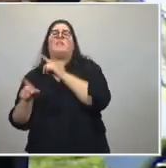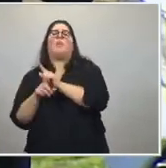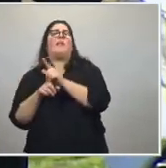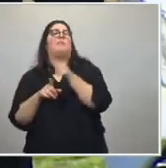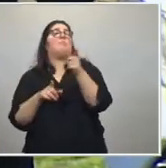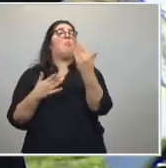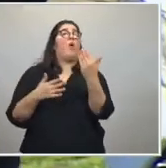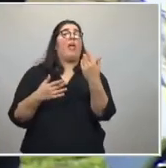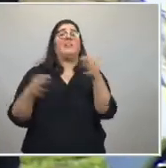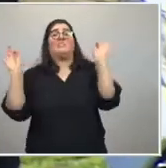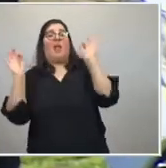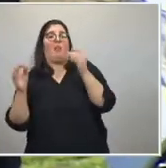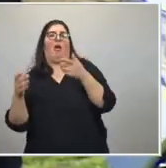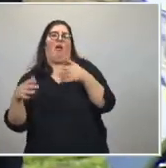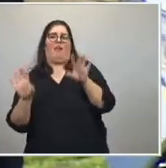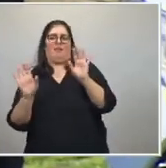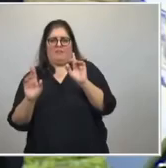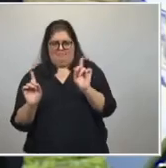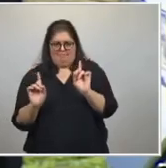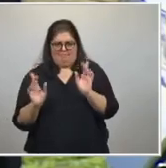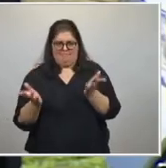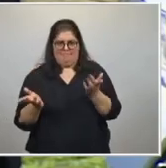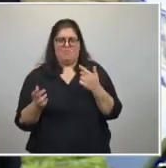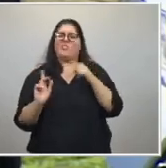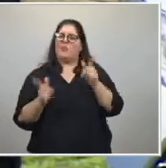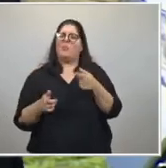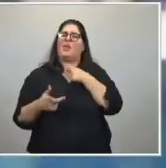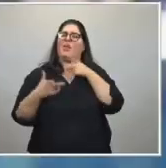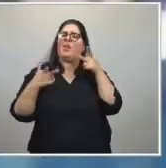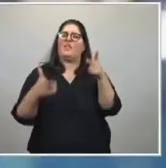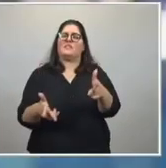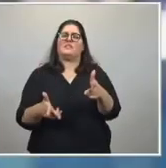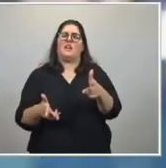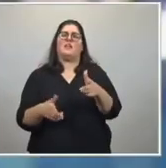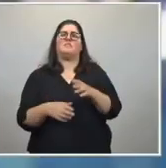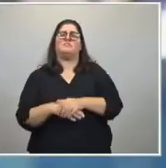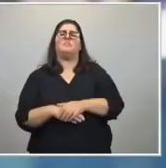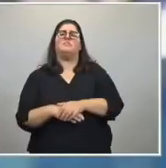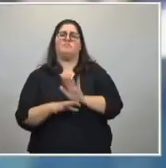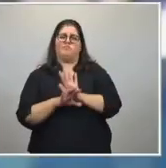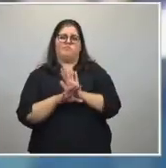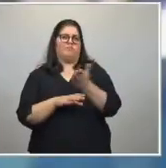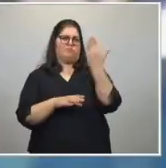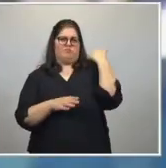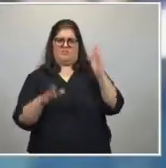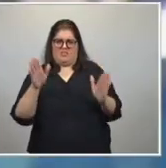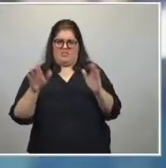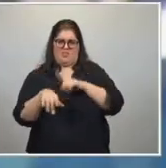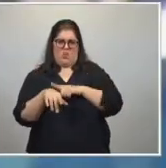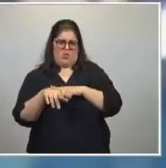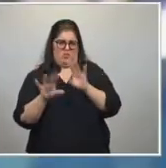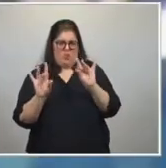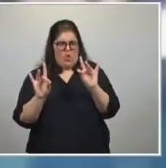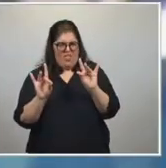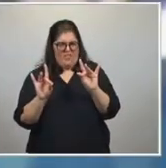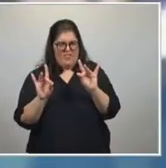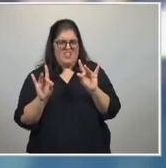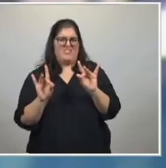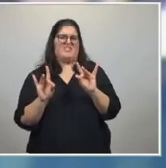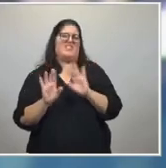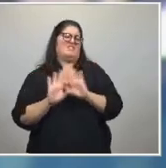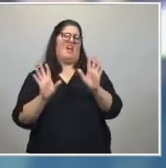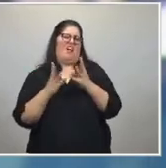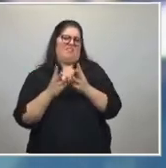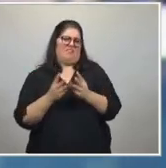Y decirles también, nos tocó pasar una difícil, está terminando,